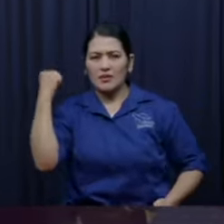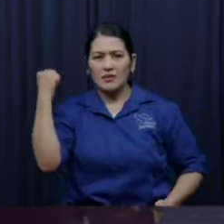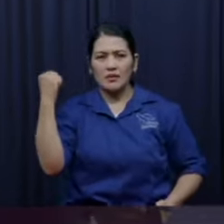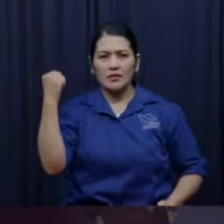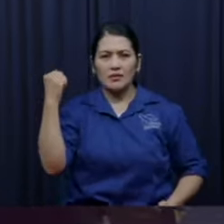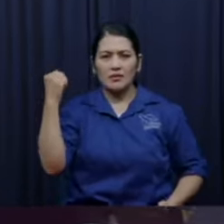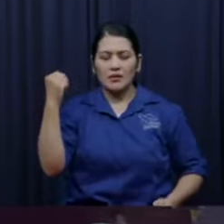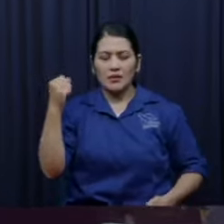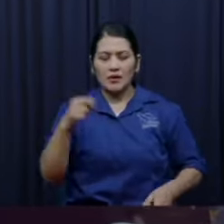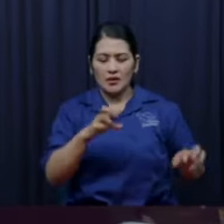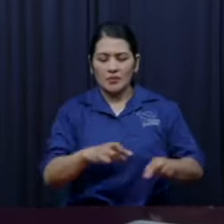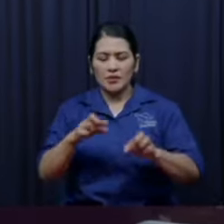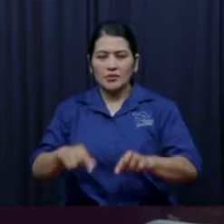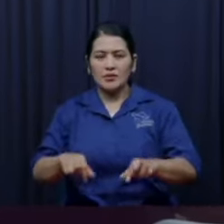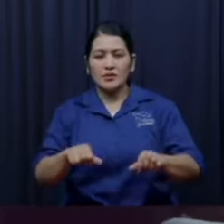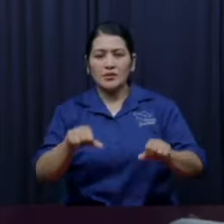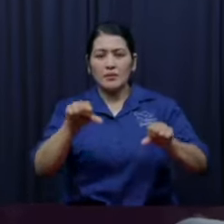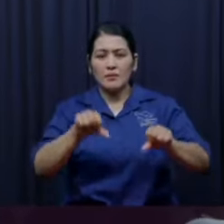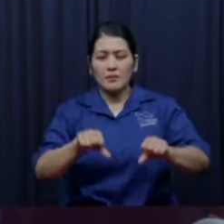bueno miro mucho sin lentes